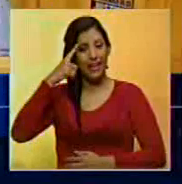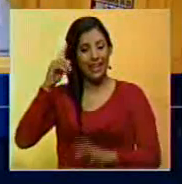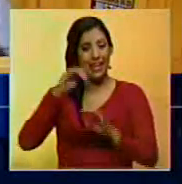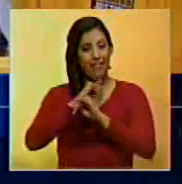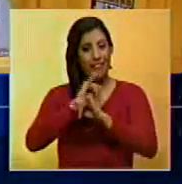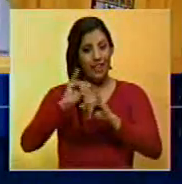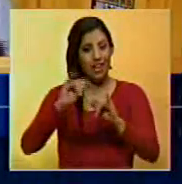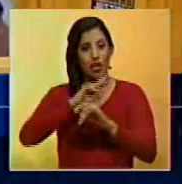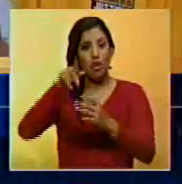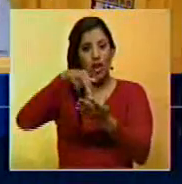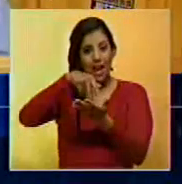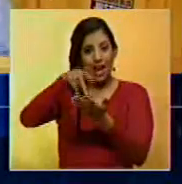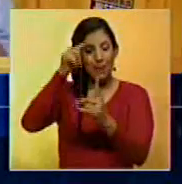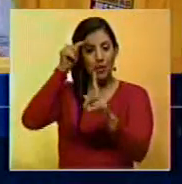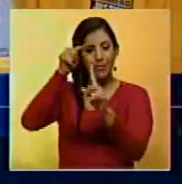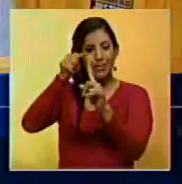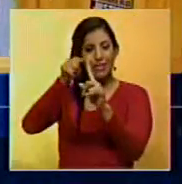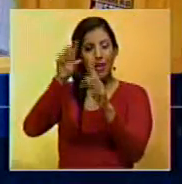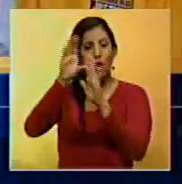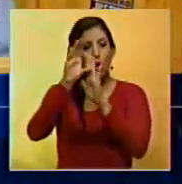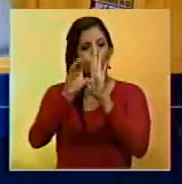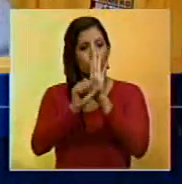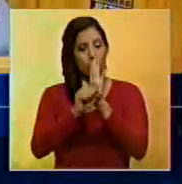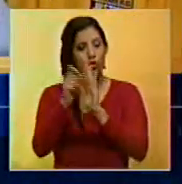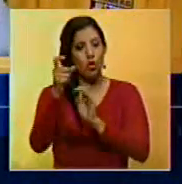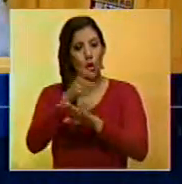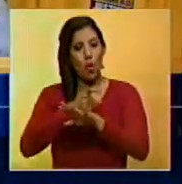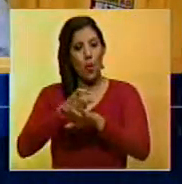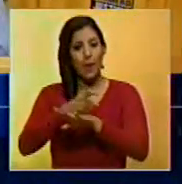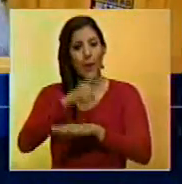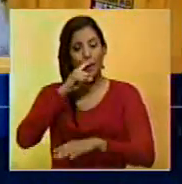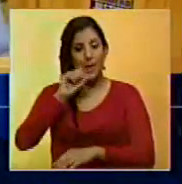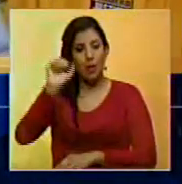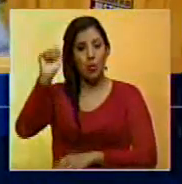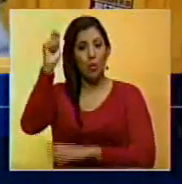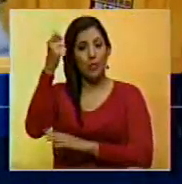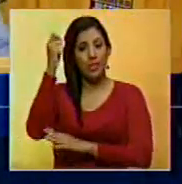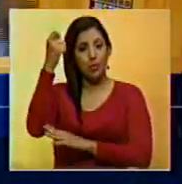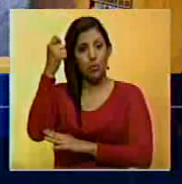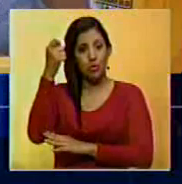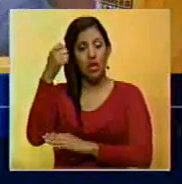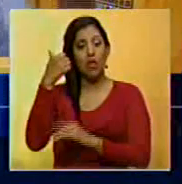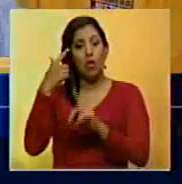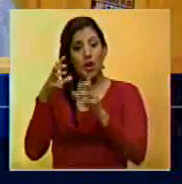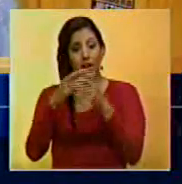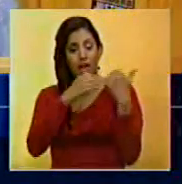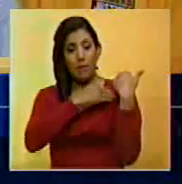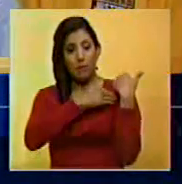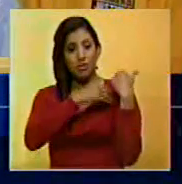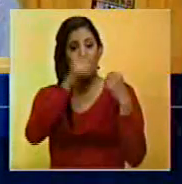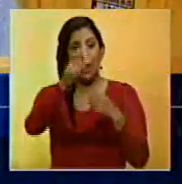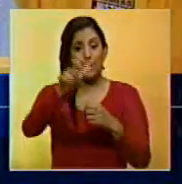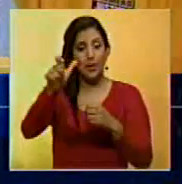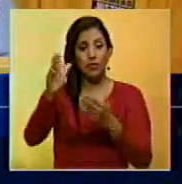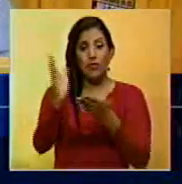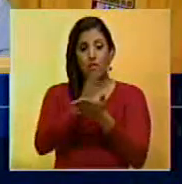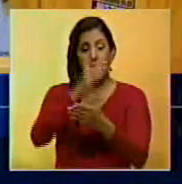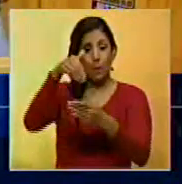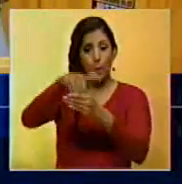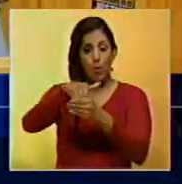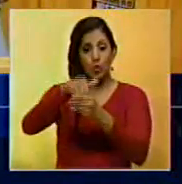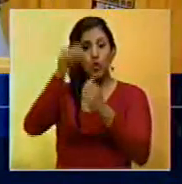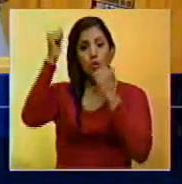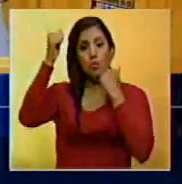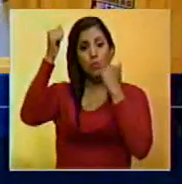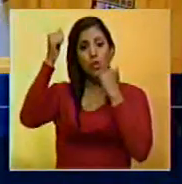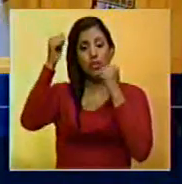todos los caminos nos llevarán a la salida constitucional del gobierno de Nicolás Maduro. diputados en la enmienda, los ciudadanos en el revocatorio y la